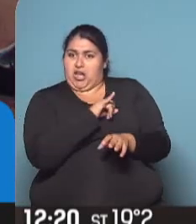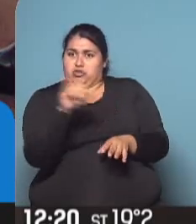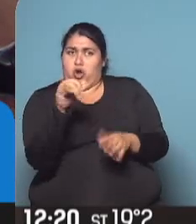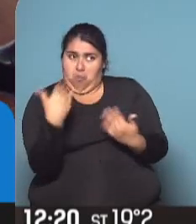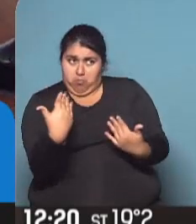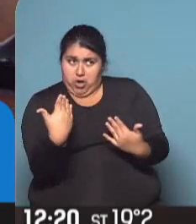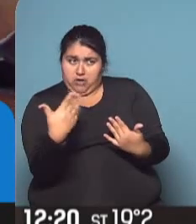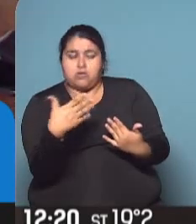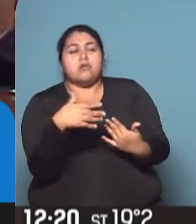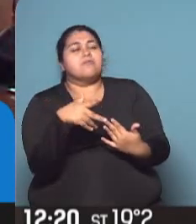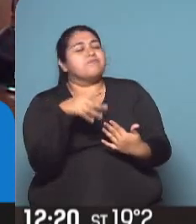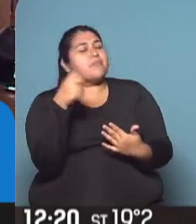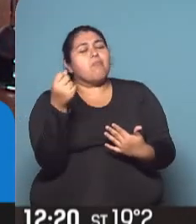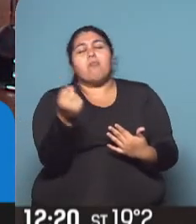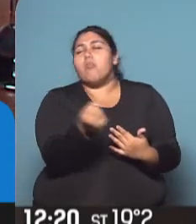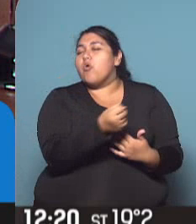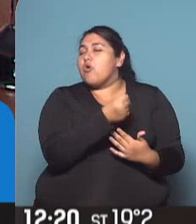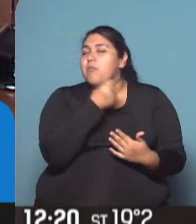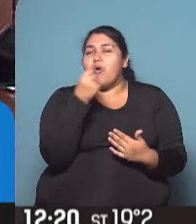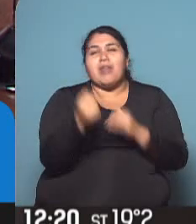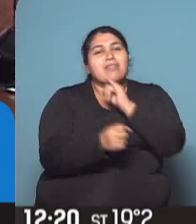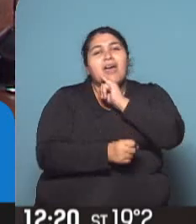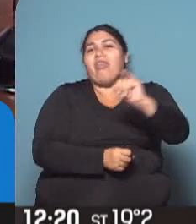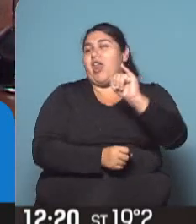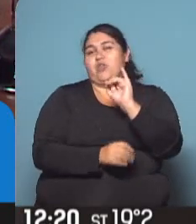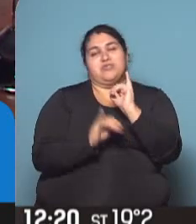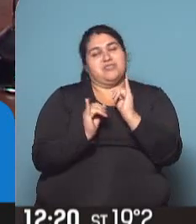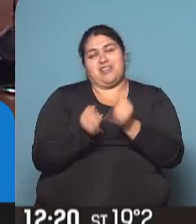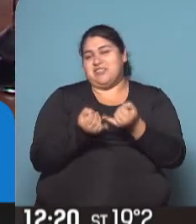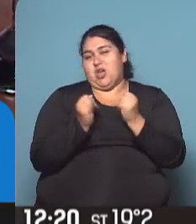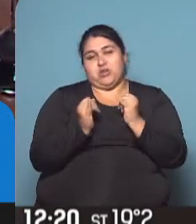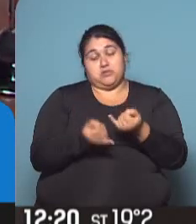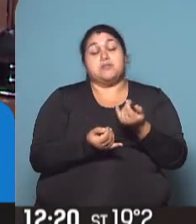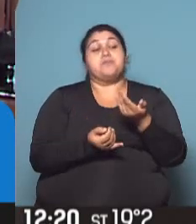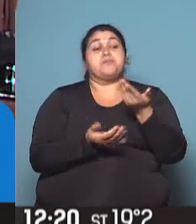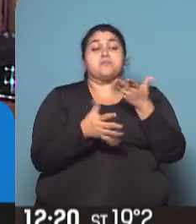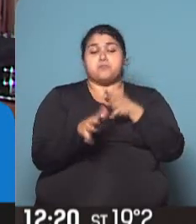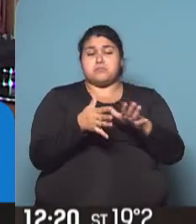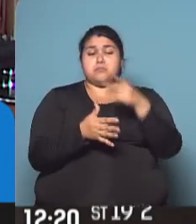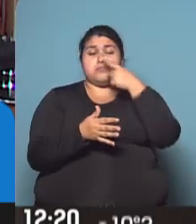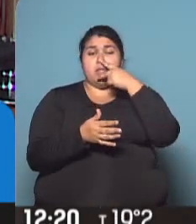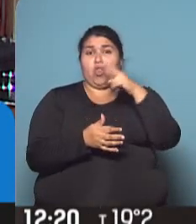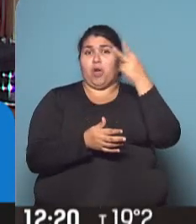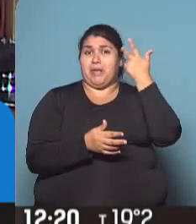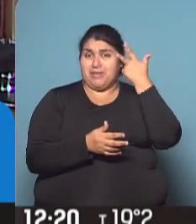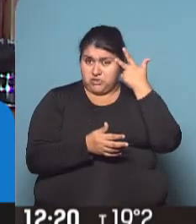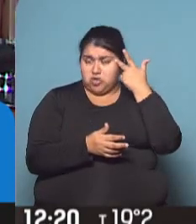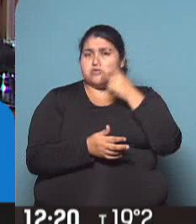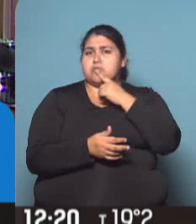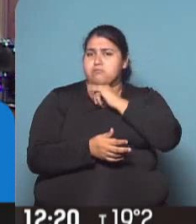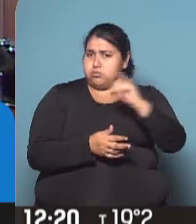omitiendo y está siendo cómplice. Decimos, nosotros aproximadamente en el 2018 tuvimos 10.700